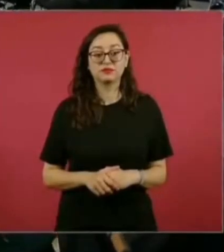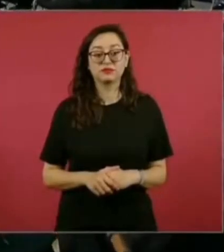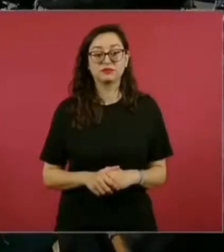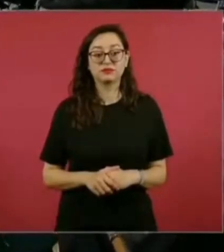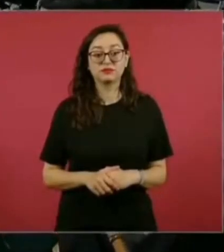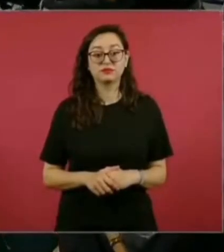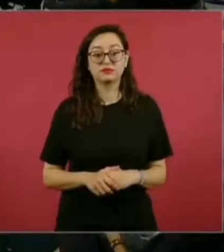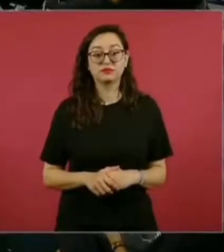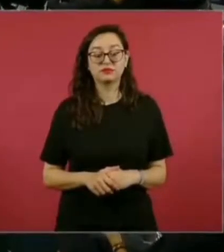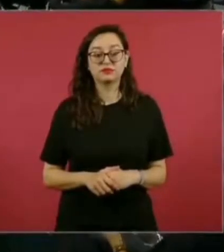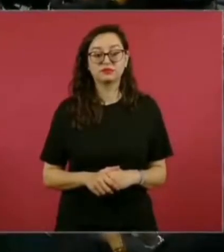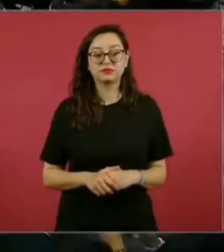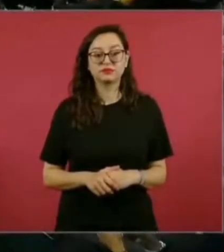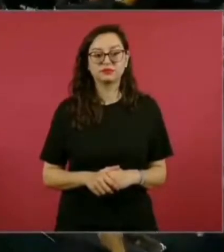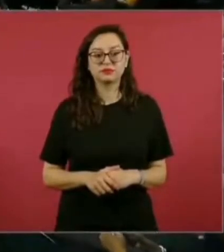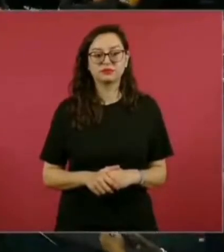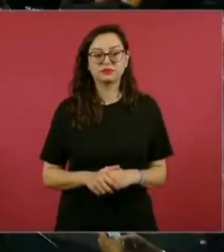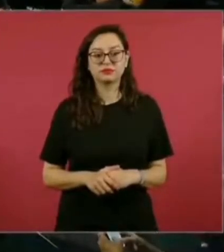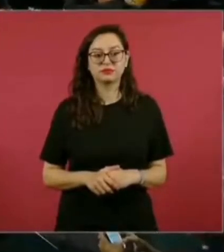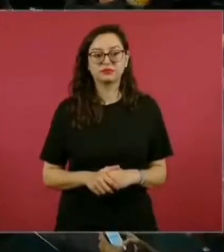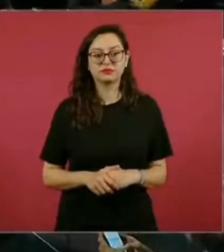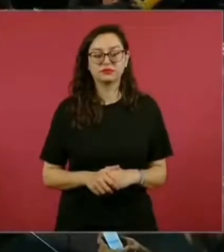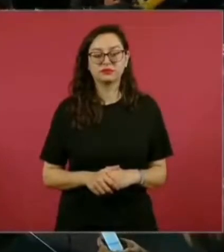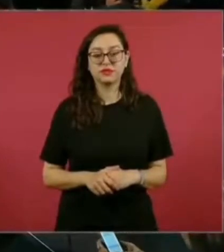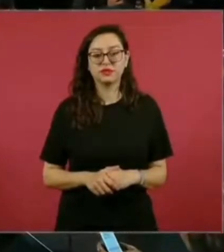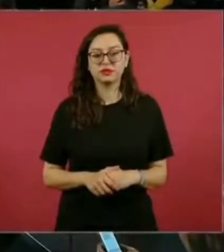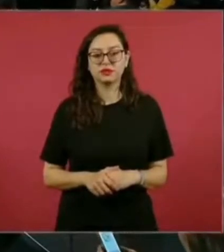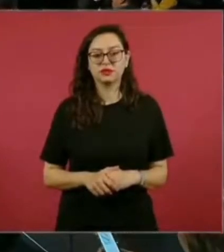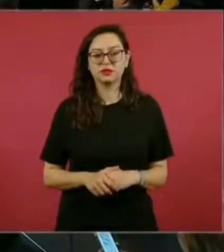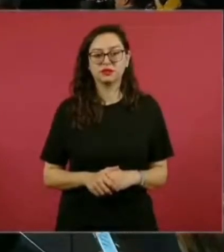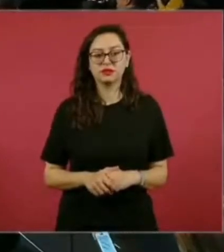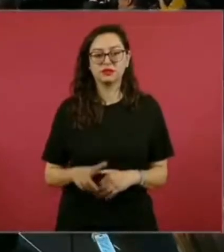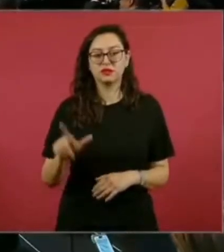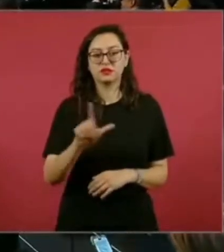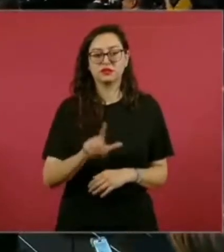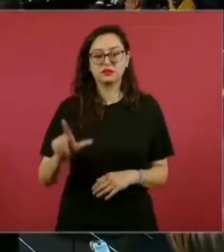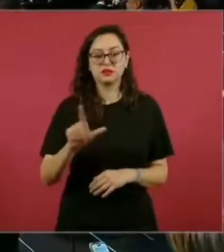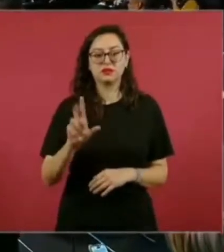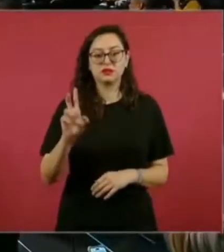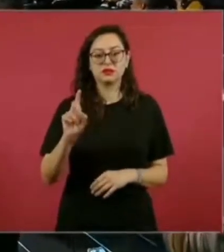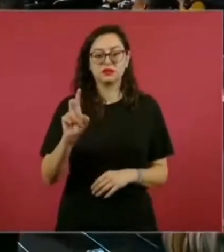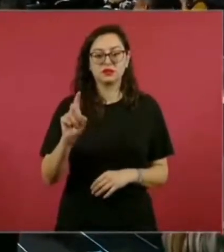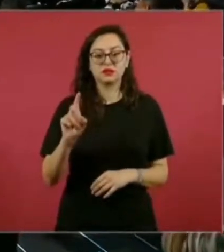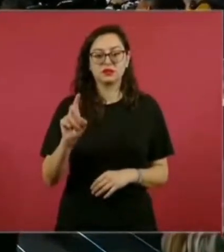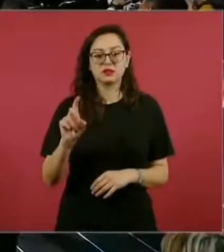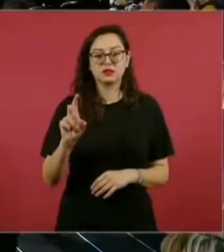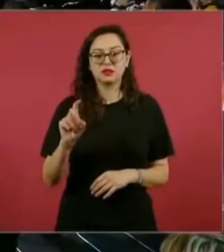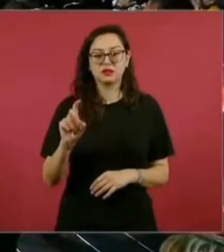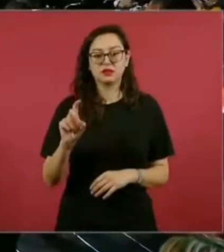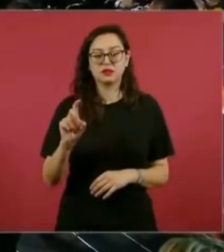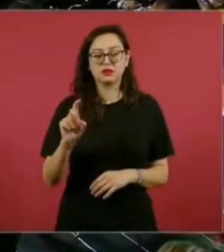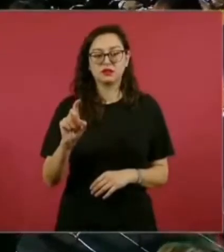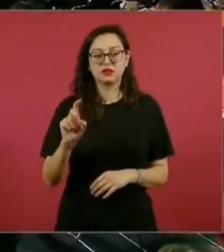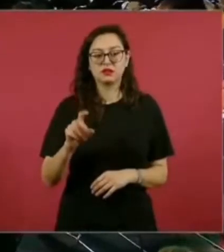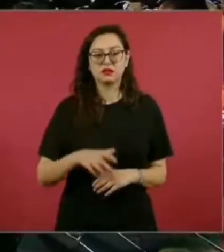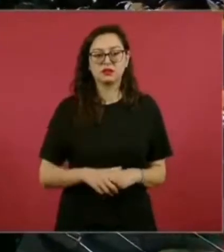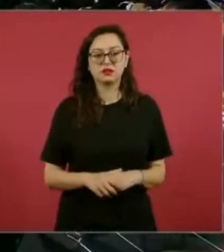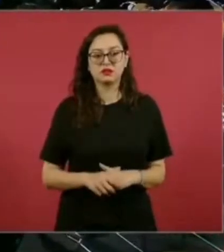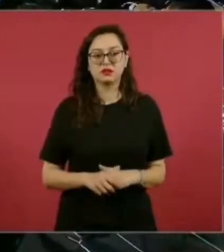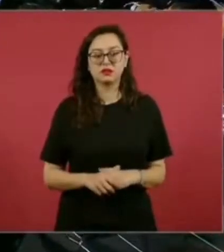Hasta lunes, lunes 30, 11